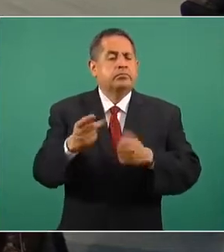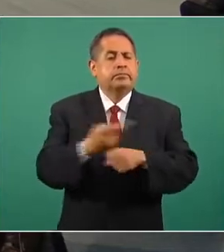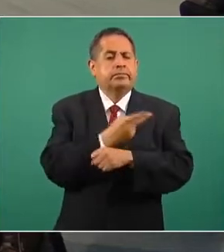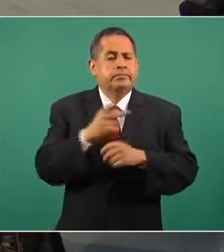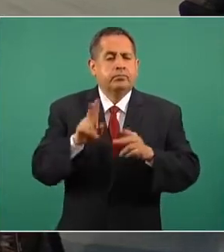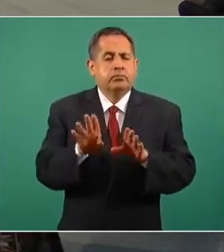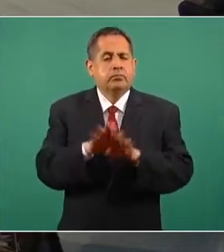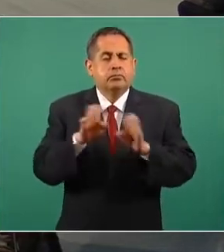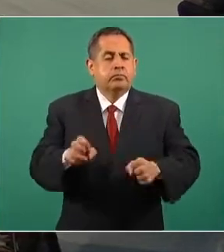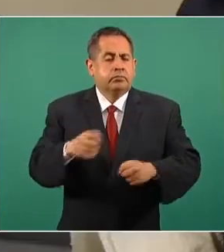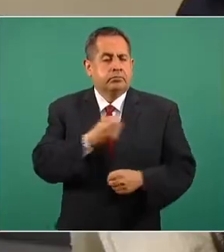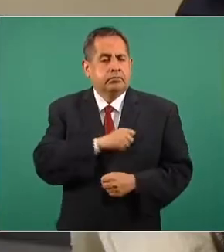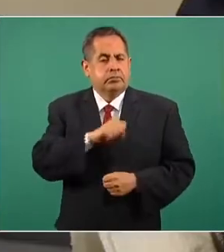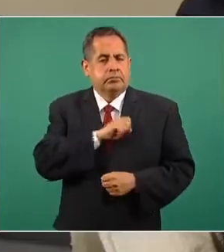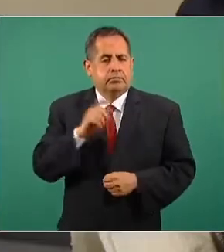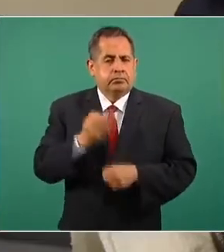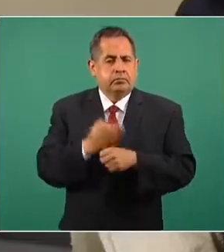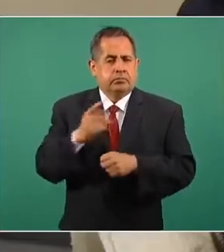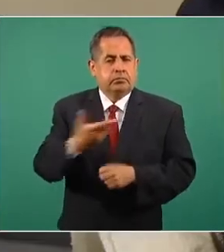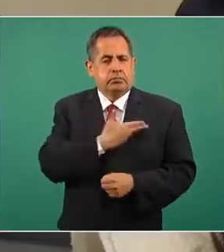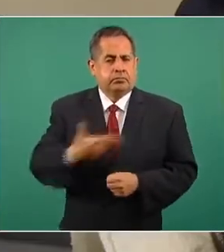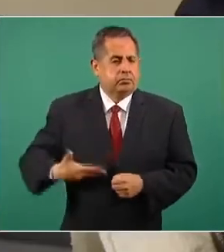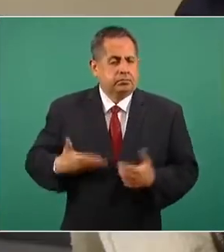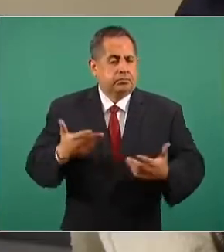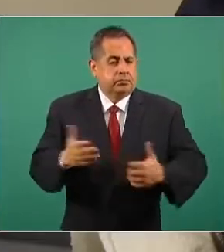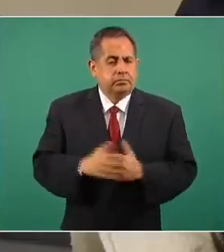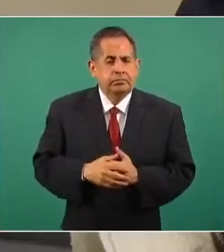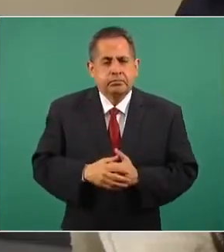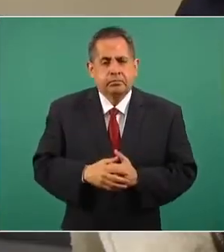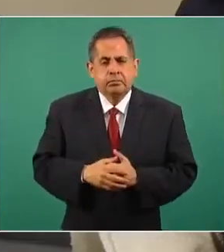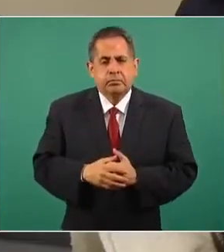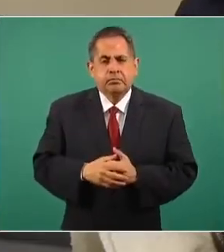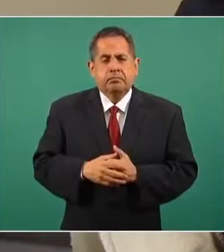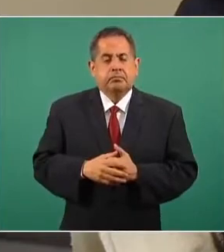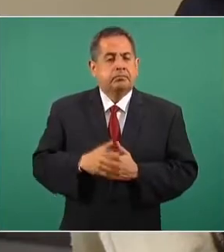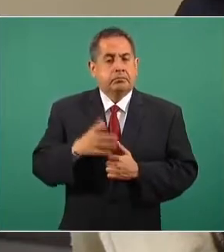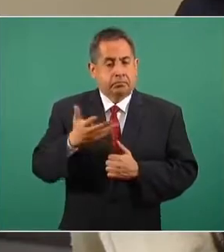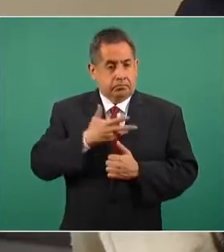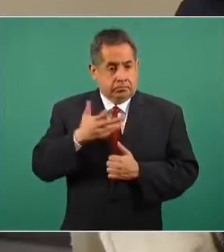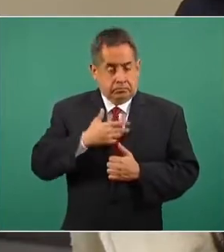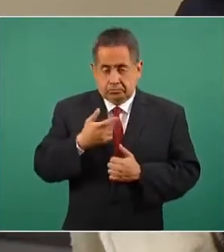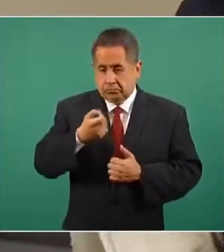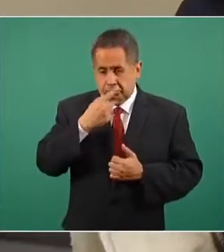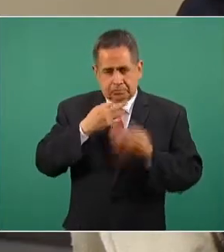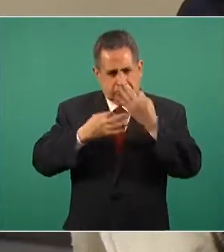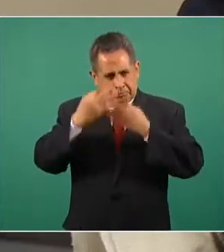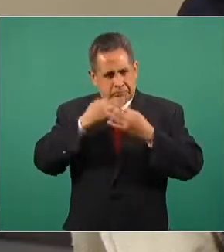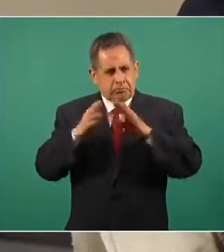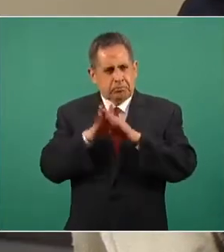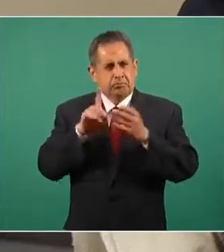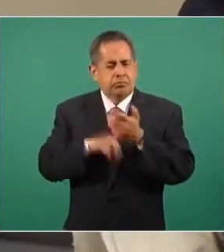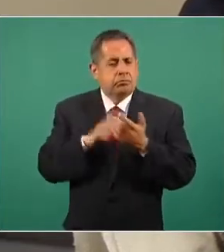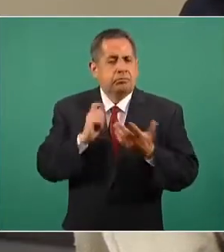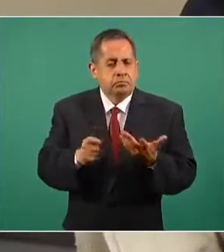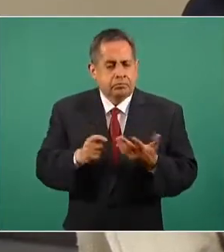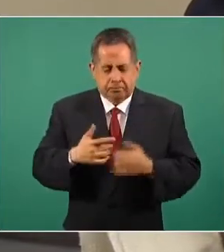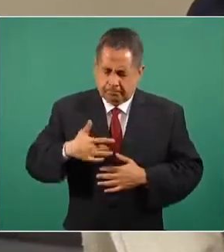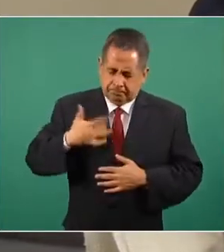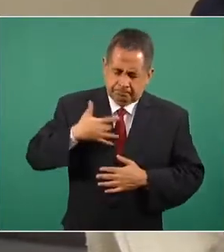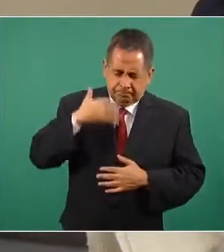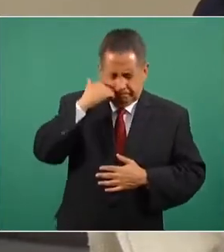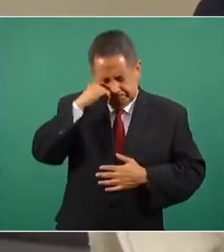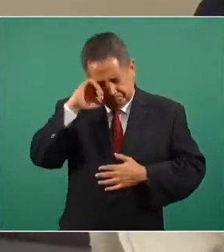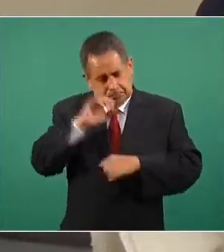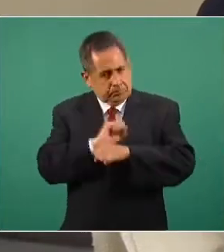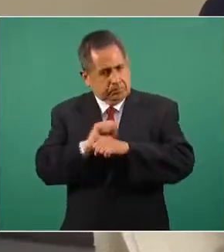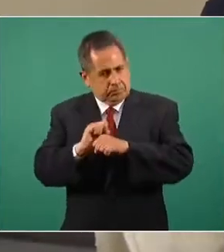el estado de salud del presidente, si ya tiene tratamiento, si estos síntomas leves